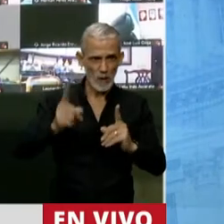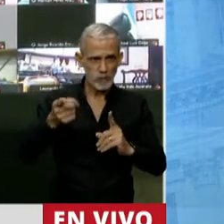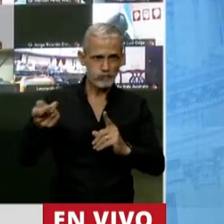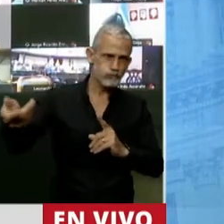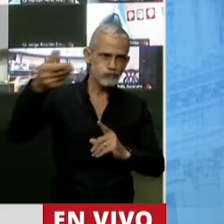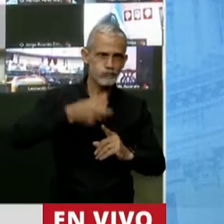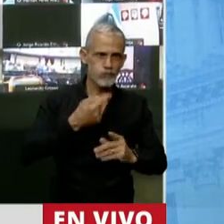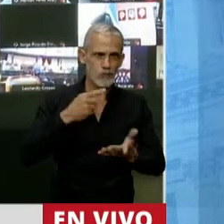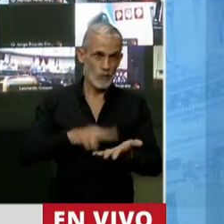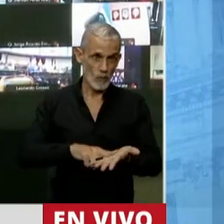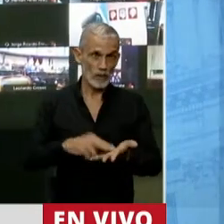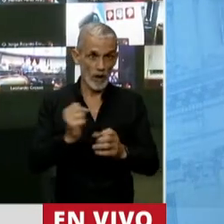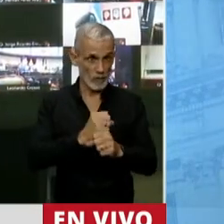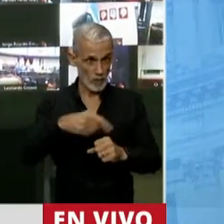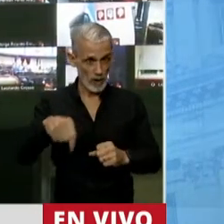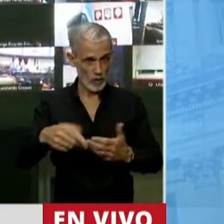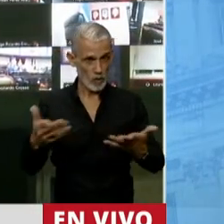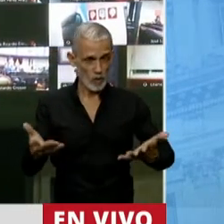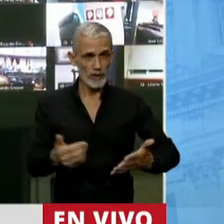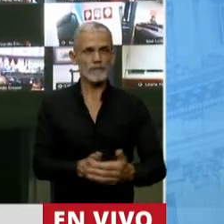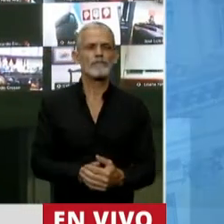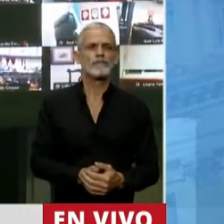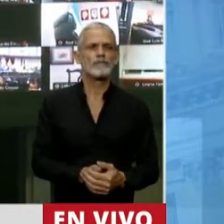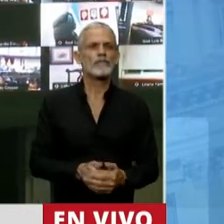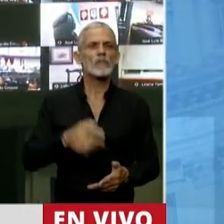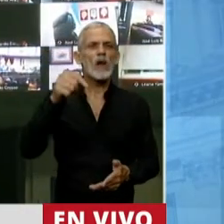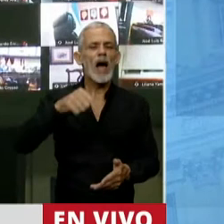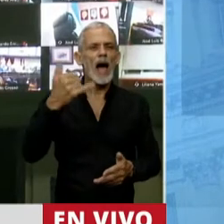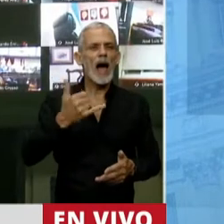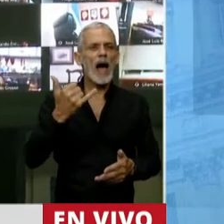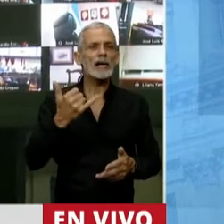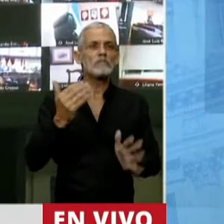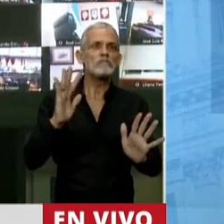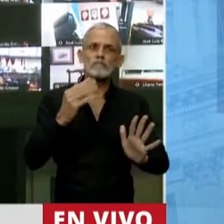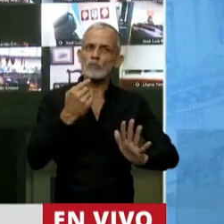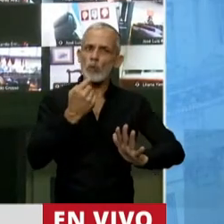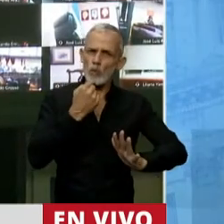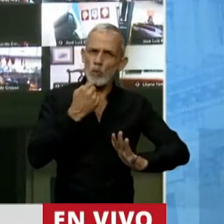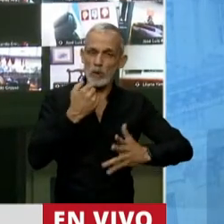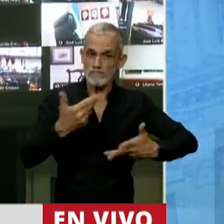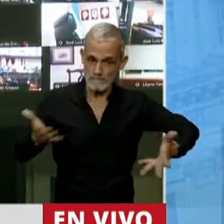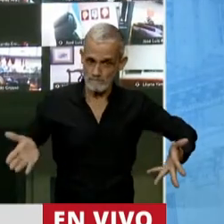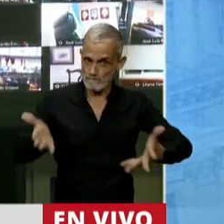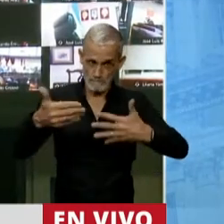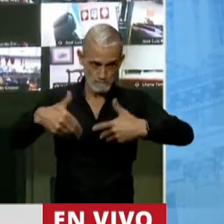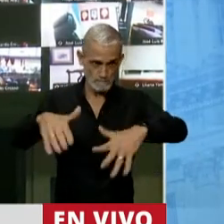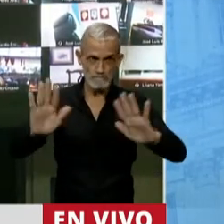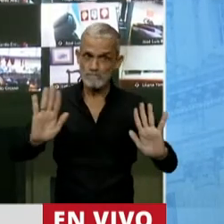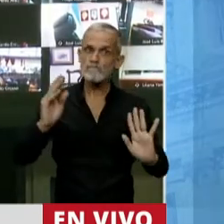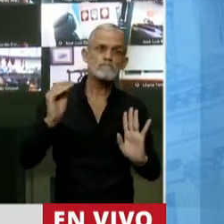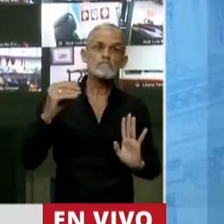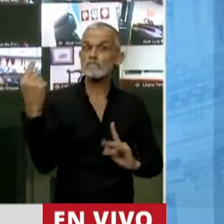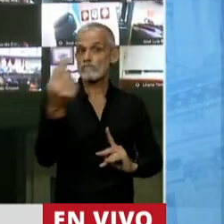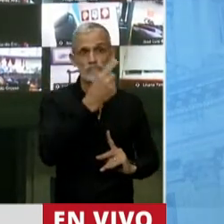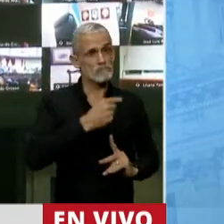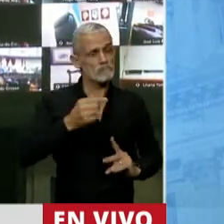surjan. Como mínimo, dejamos el beneficio de la duda y veremos cuál es la interpretación que